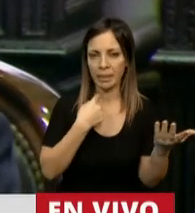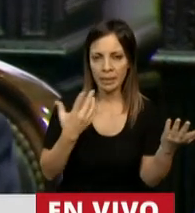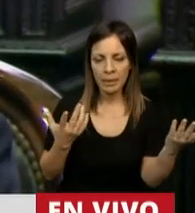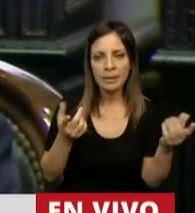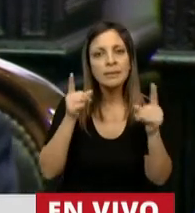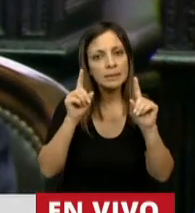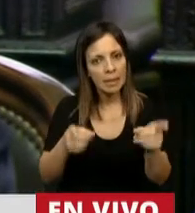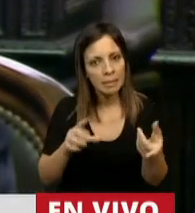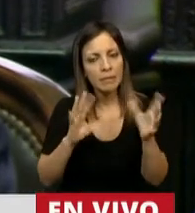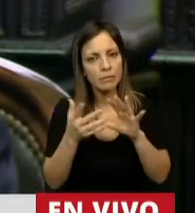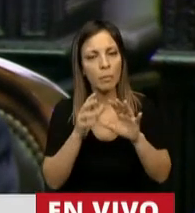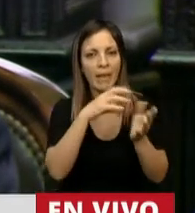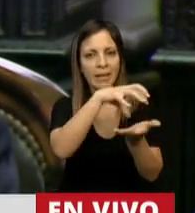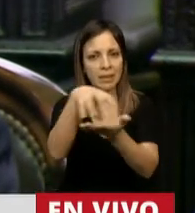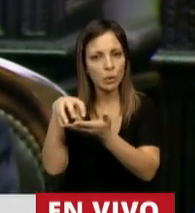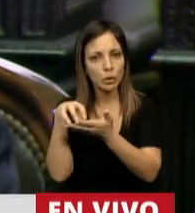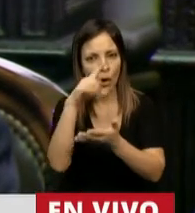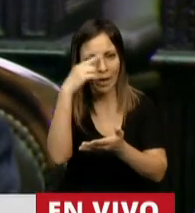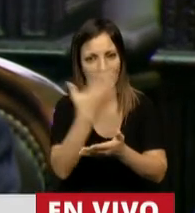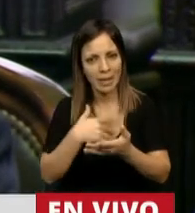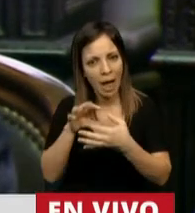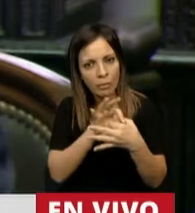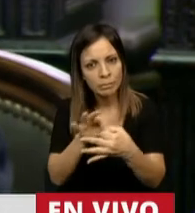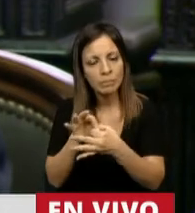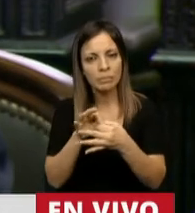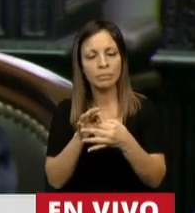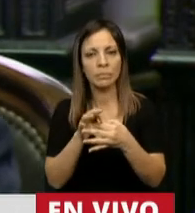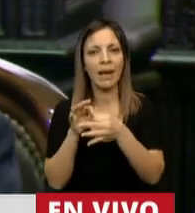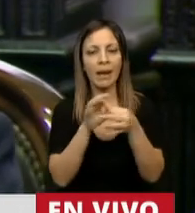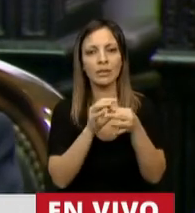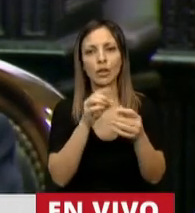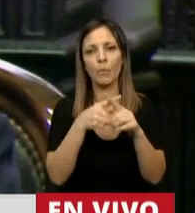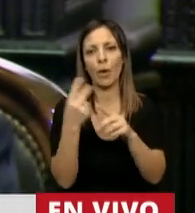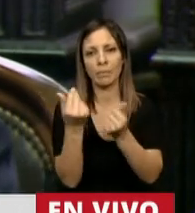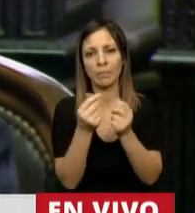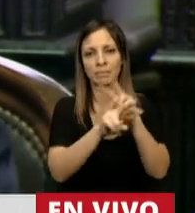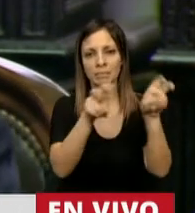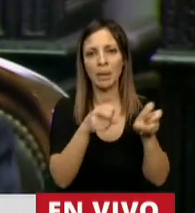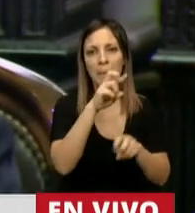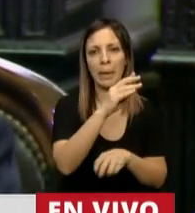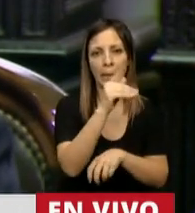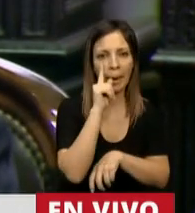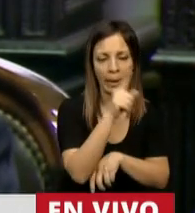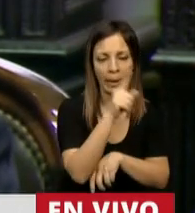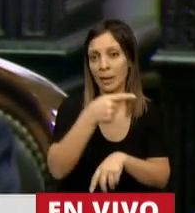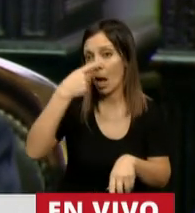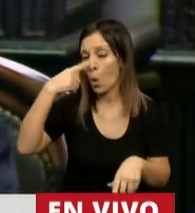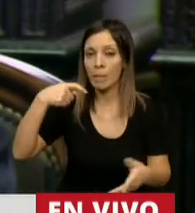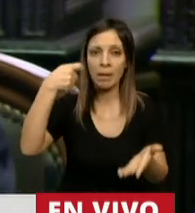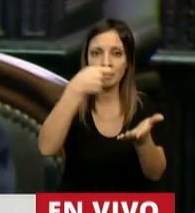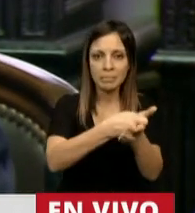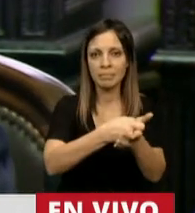materia institucional, en relación per cápita es la anteúltima en haber recibido aportes del Tesoro